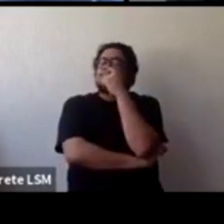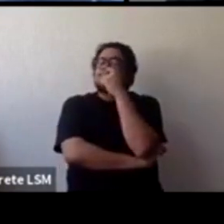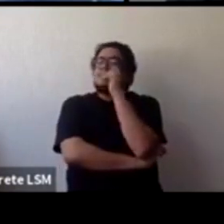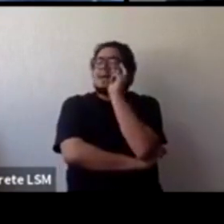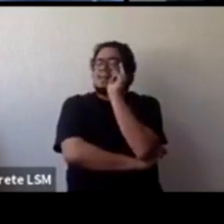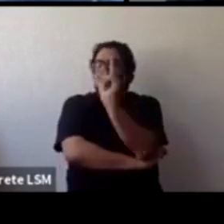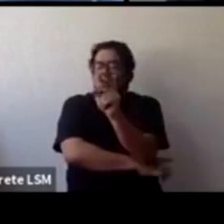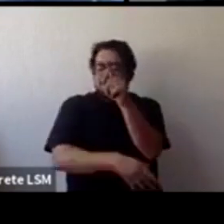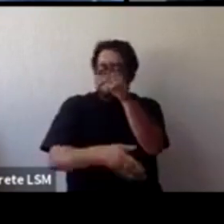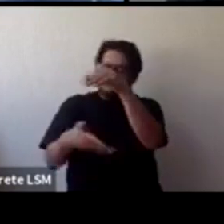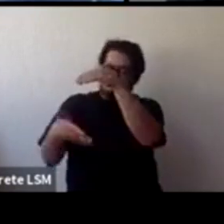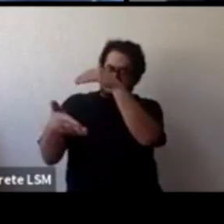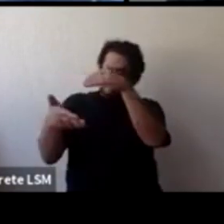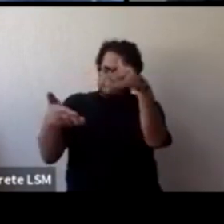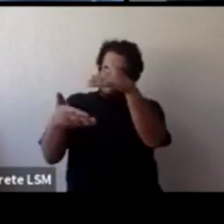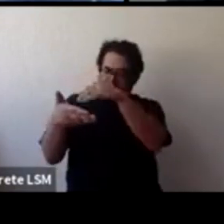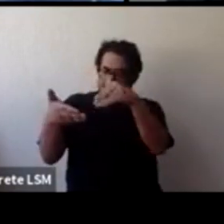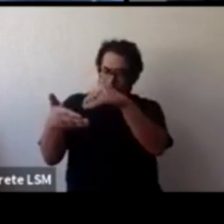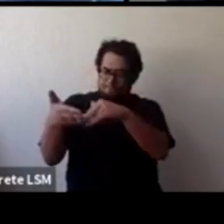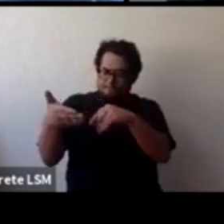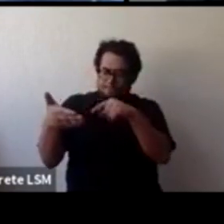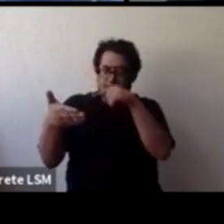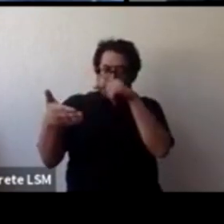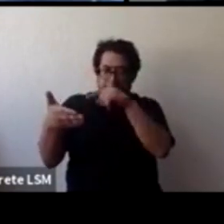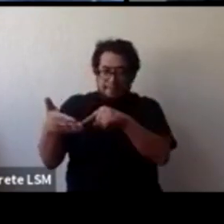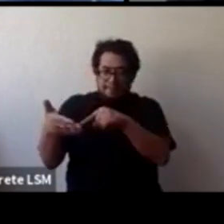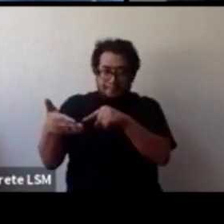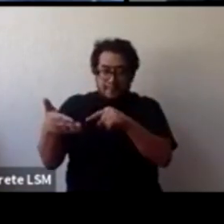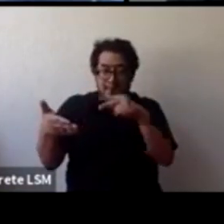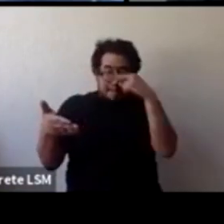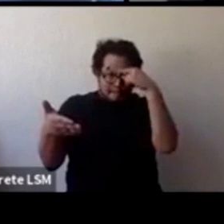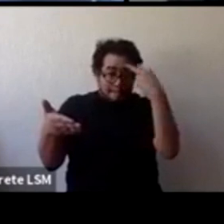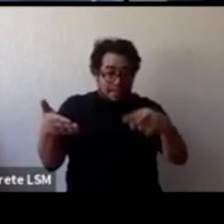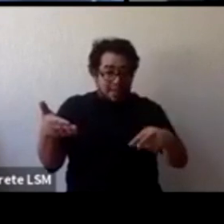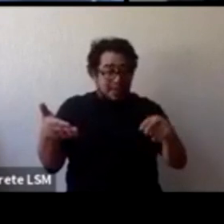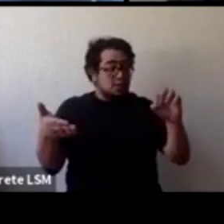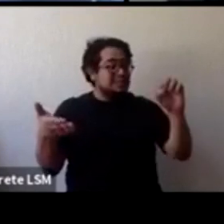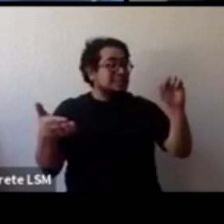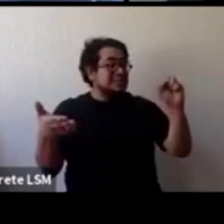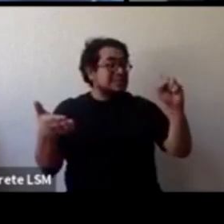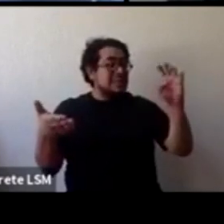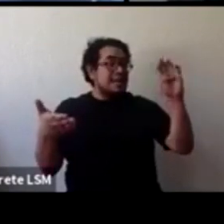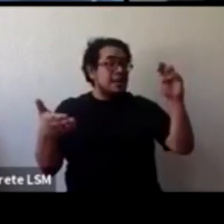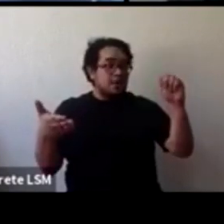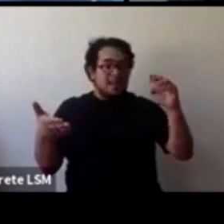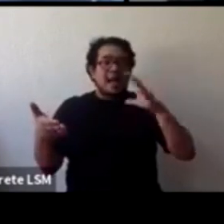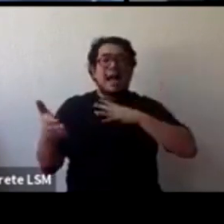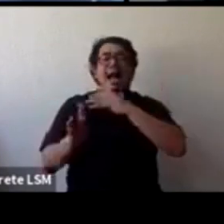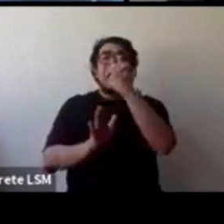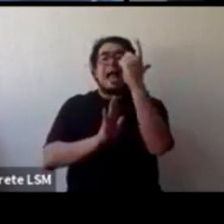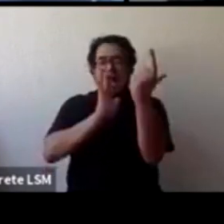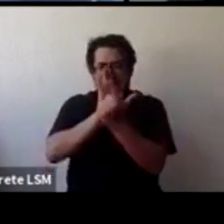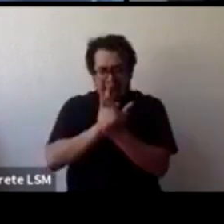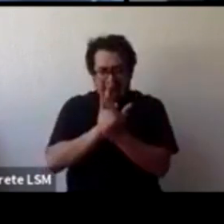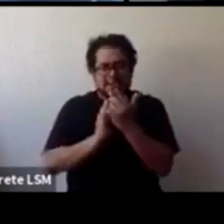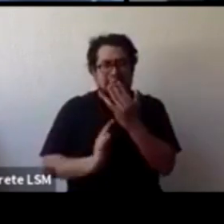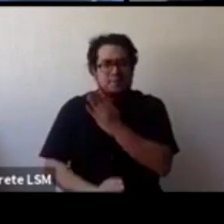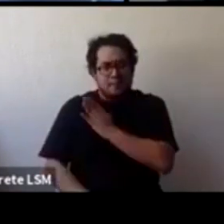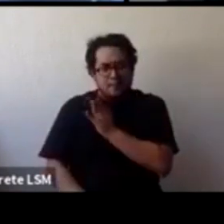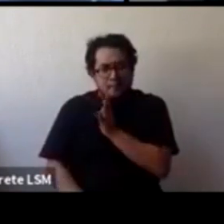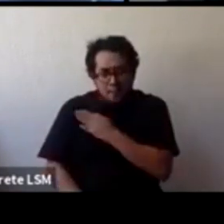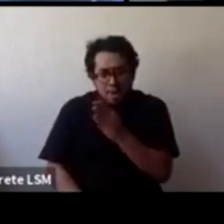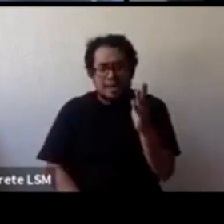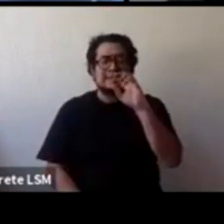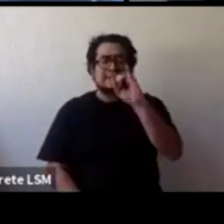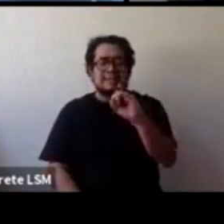términos legales México saca un 69 hay muchas leyes buenas faltan mejores leyes Moisés habló un